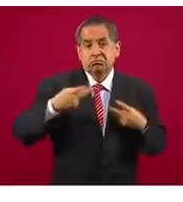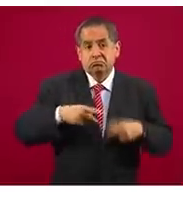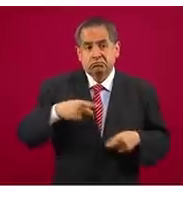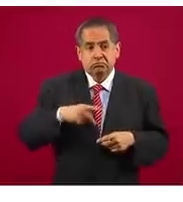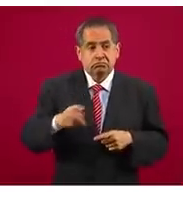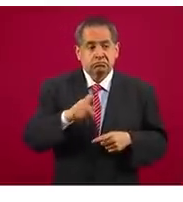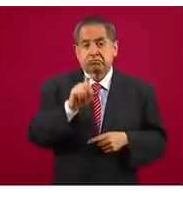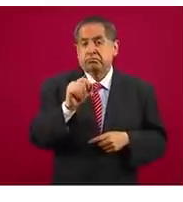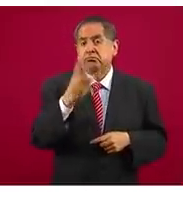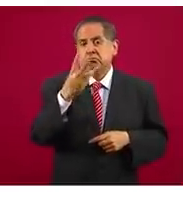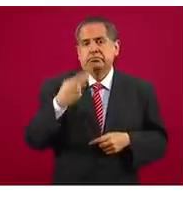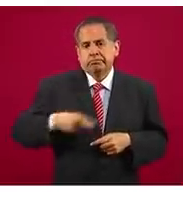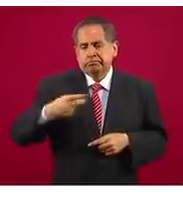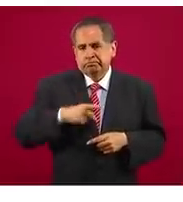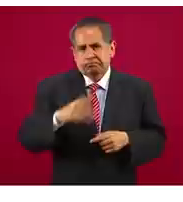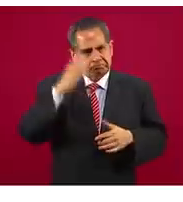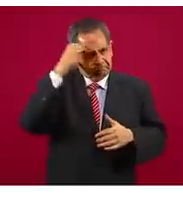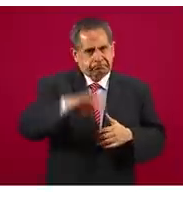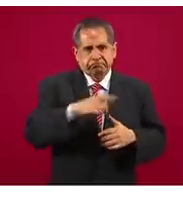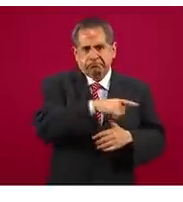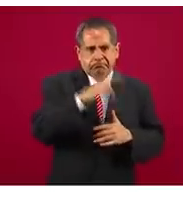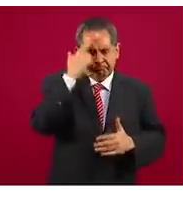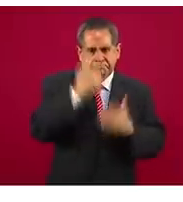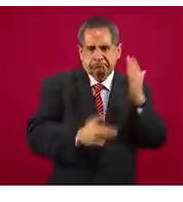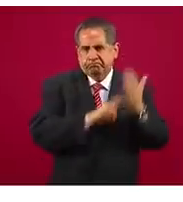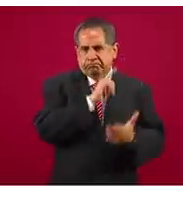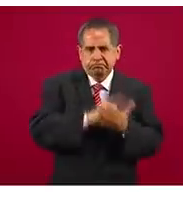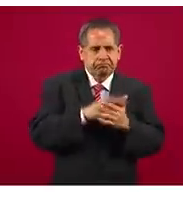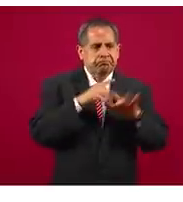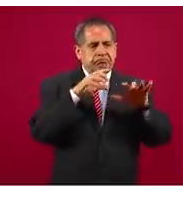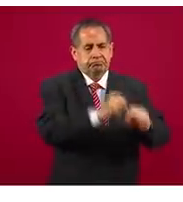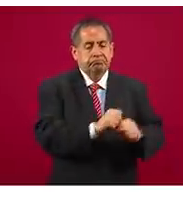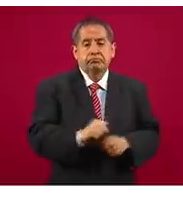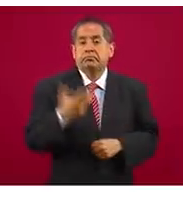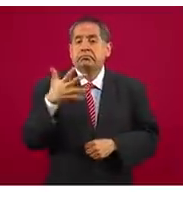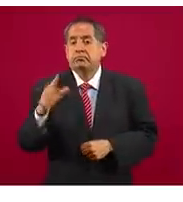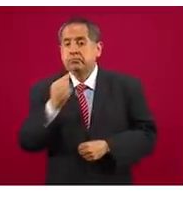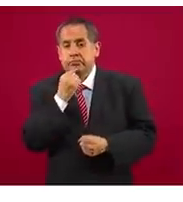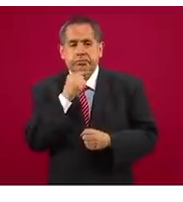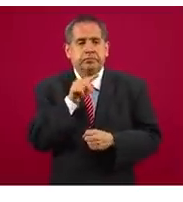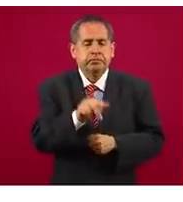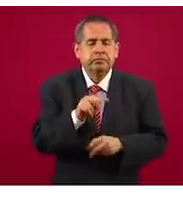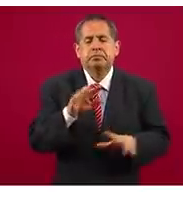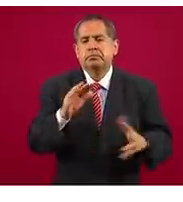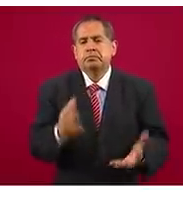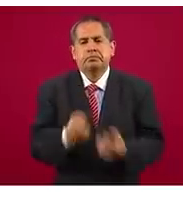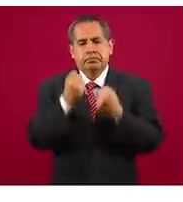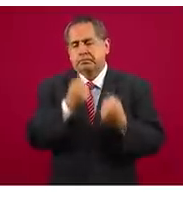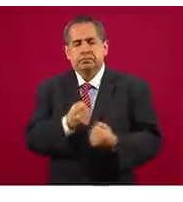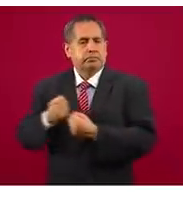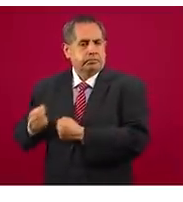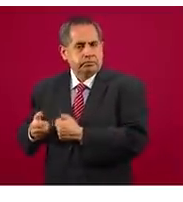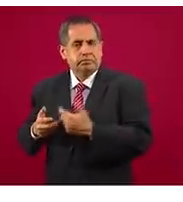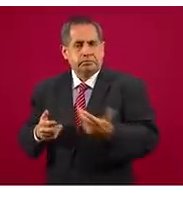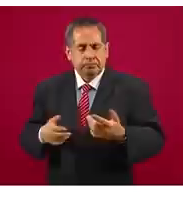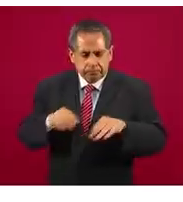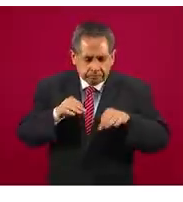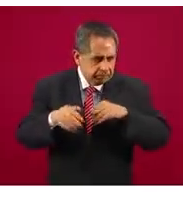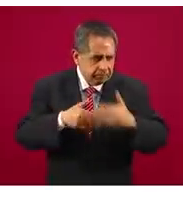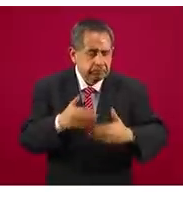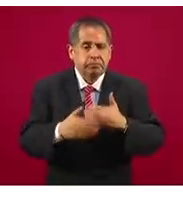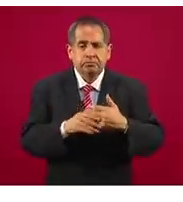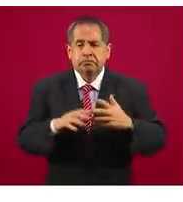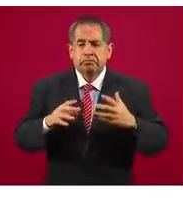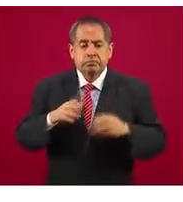de 23 agresores sexuales, rescatar algunas 10 víctimas. Y gracias al trabajo del hecho, se han